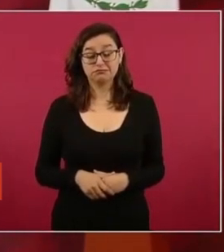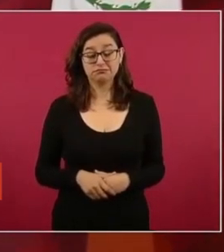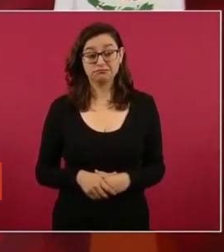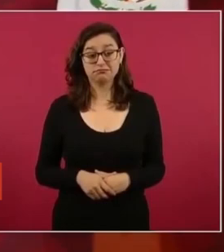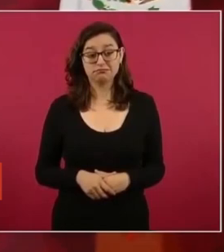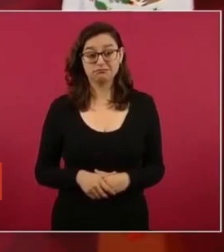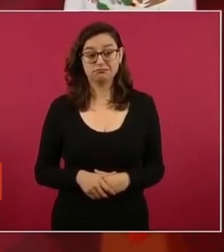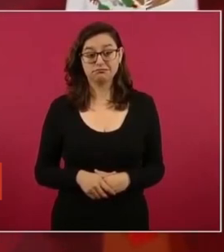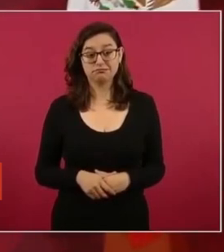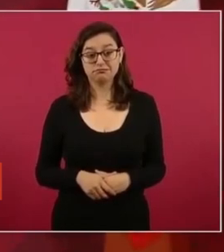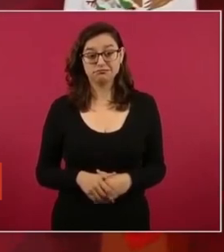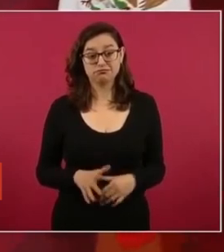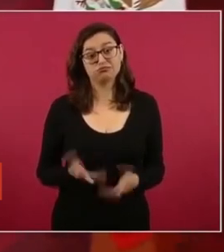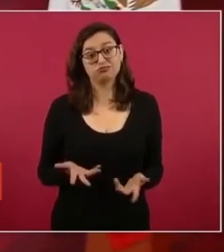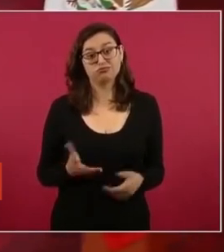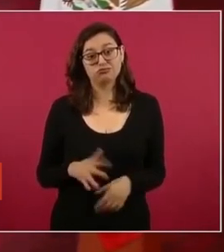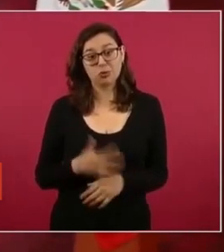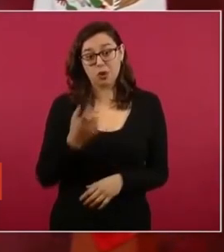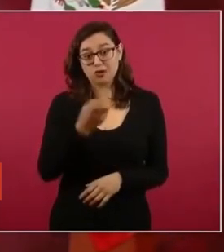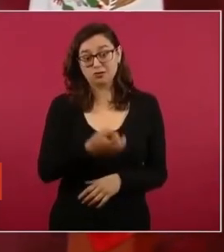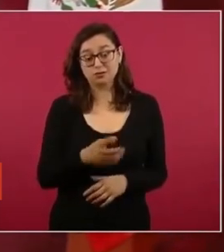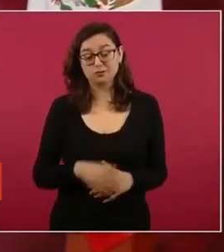entonces este